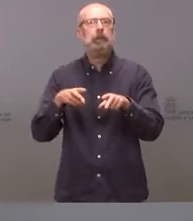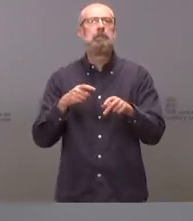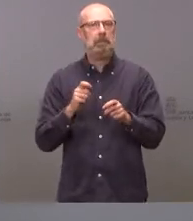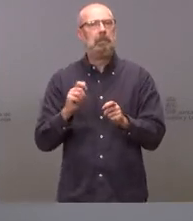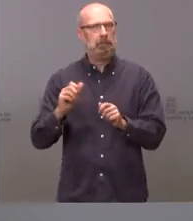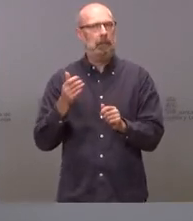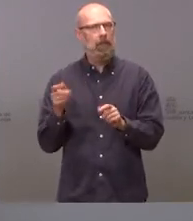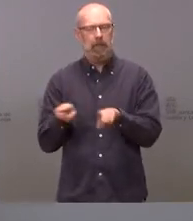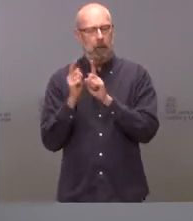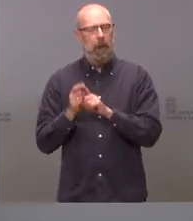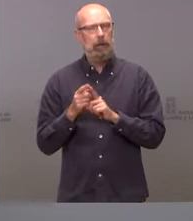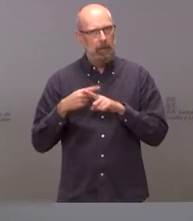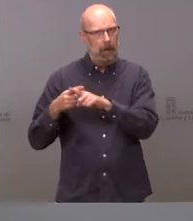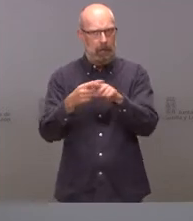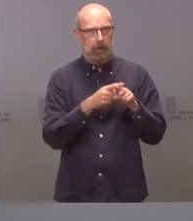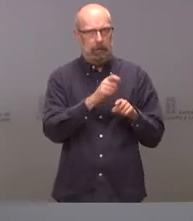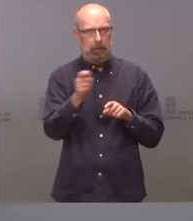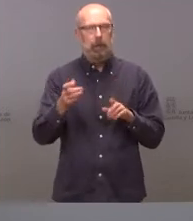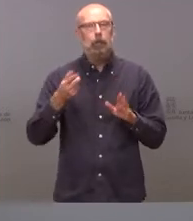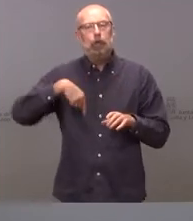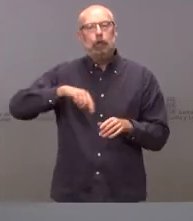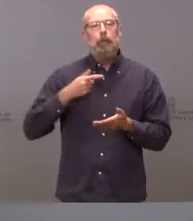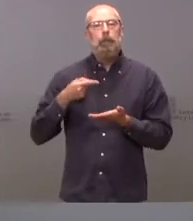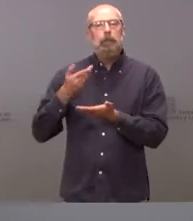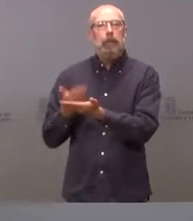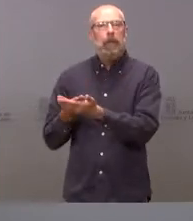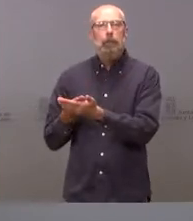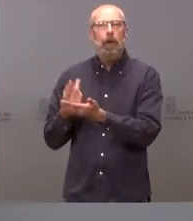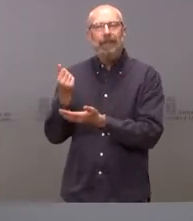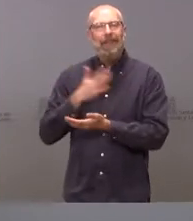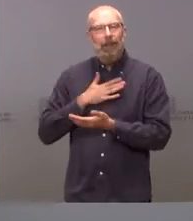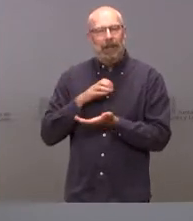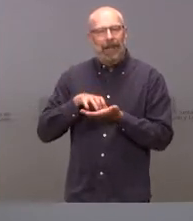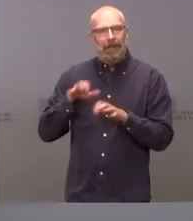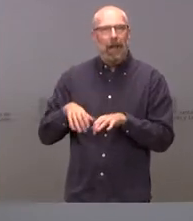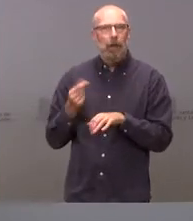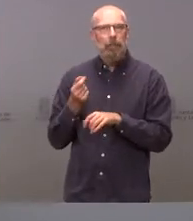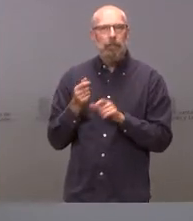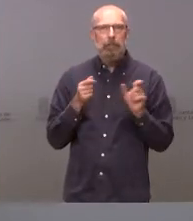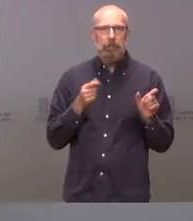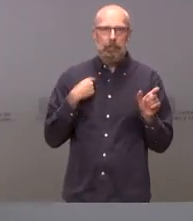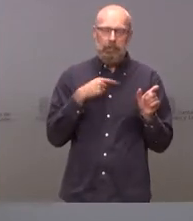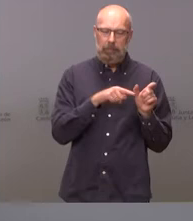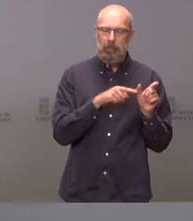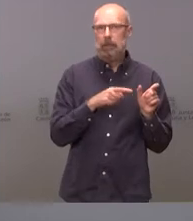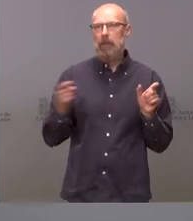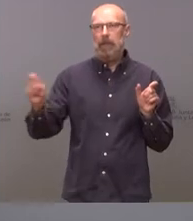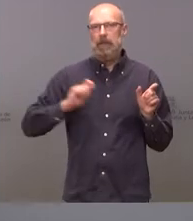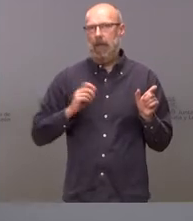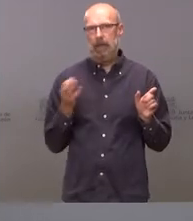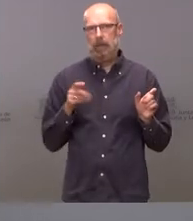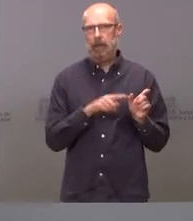exigimos que se nos pague la cantidad que corresponde a nuestra comunidad autónoma que en el caso concreto de Castilla además hay que reconocer que por sentencia tenemos